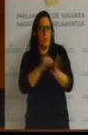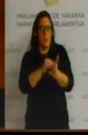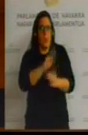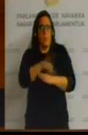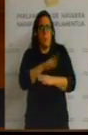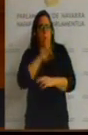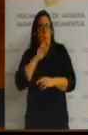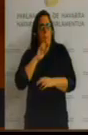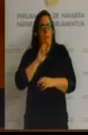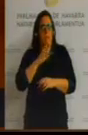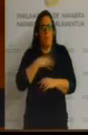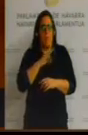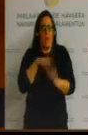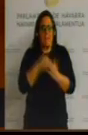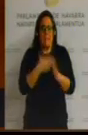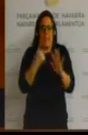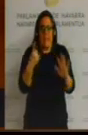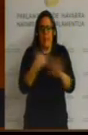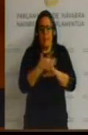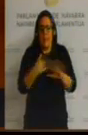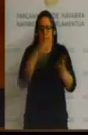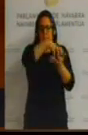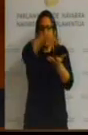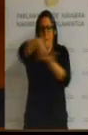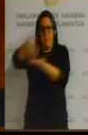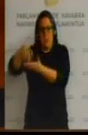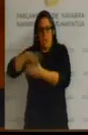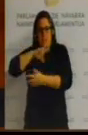¿Hasta 16 pabellones podríamos mantener? Cálculo que por ahí.